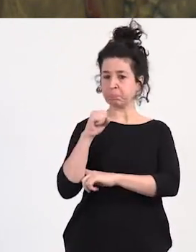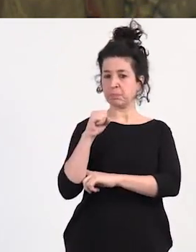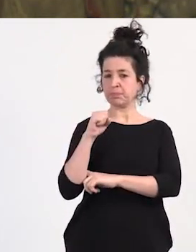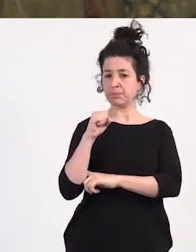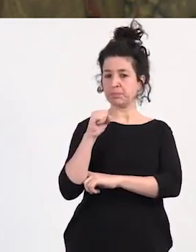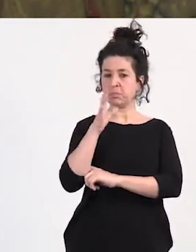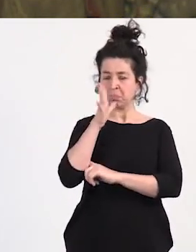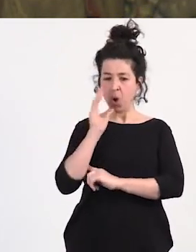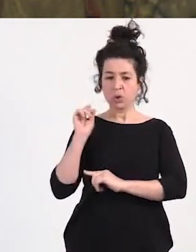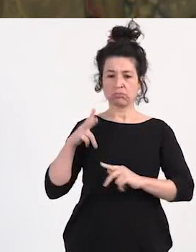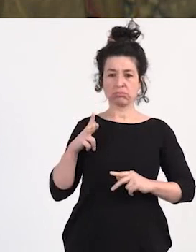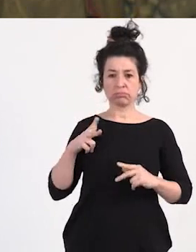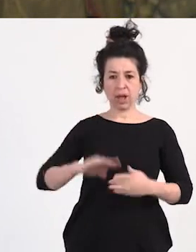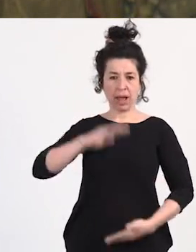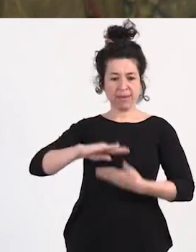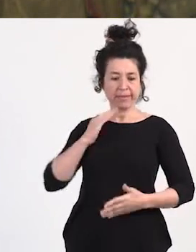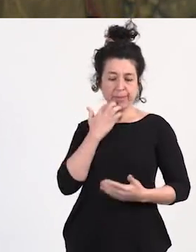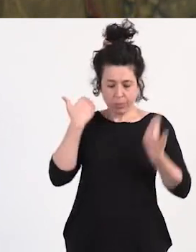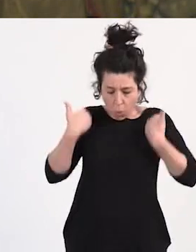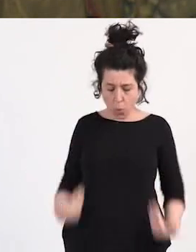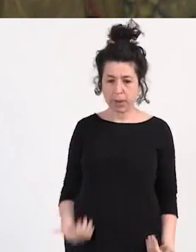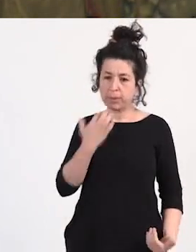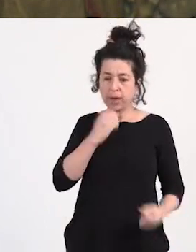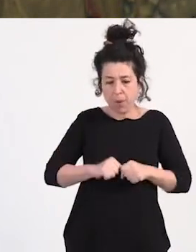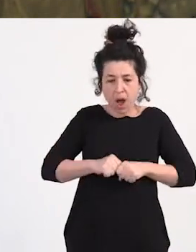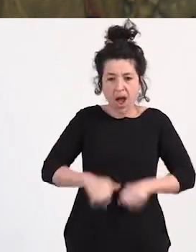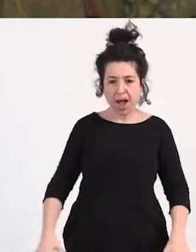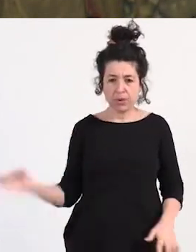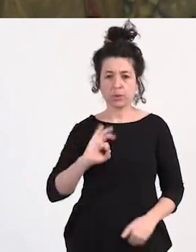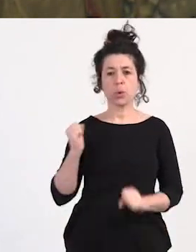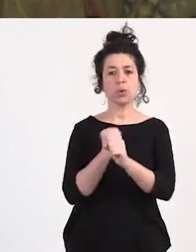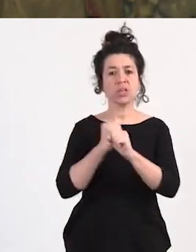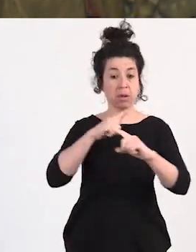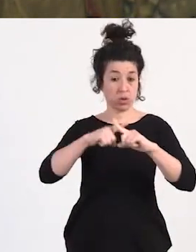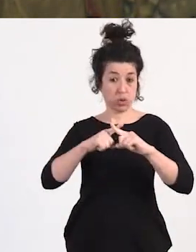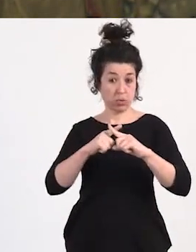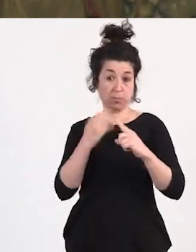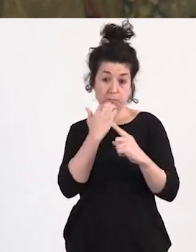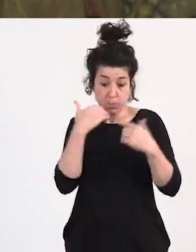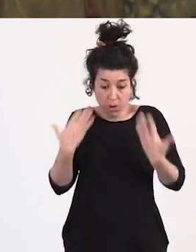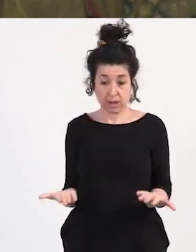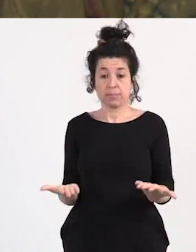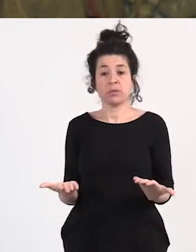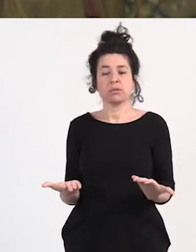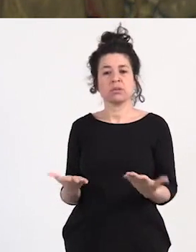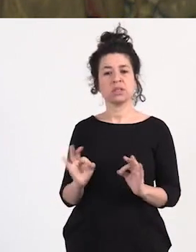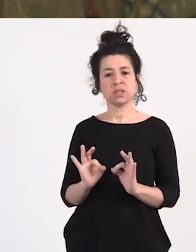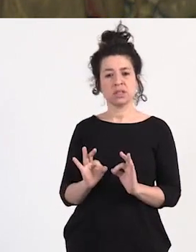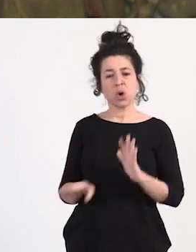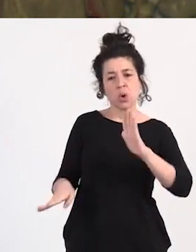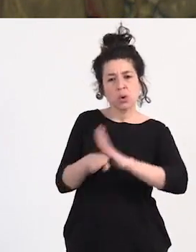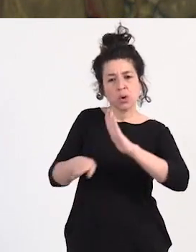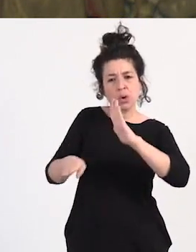sobre su propio cuerpo como el aborto o el trabajo sexual en este caso es seguir